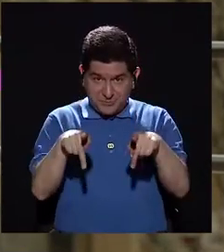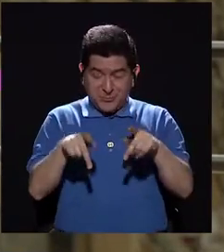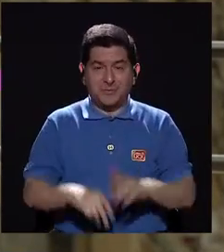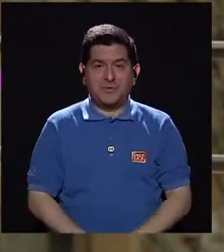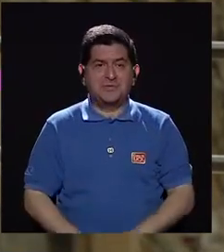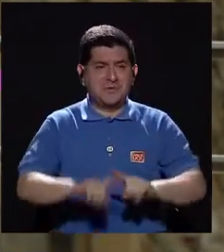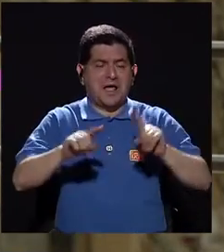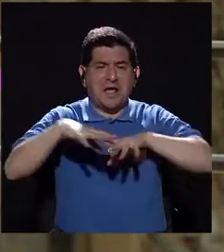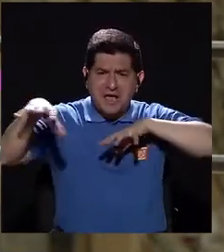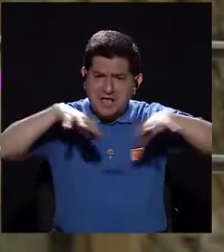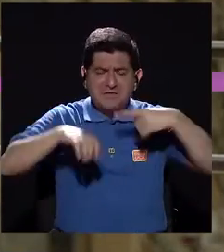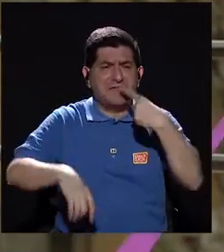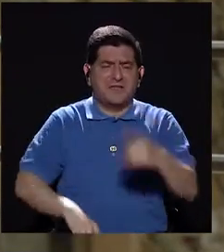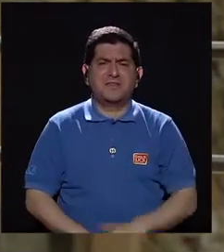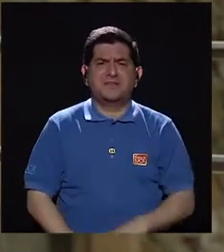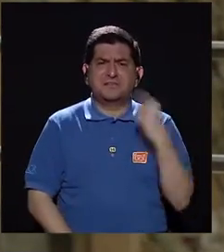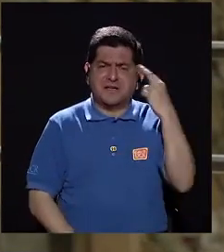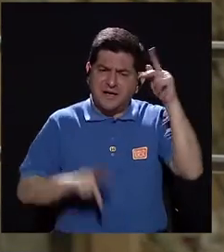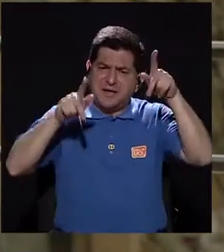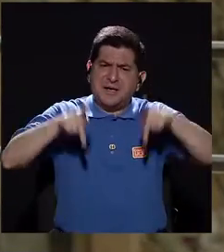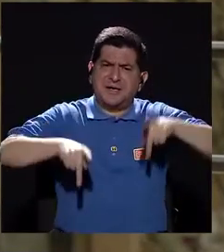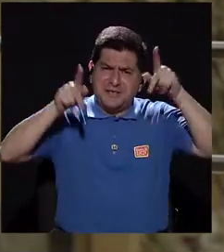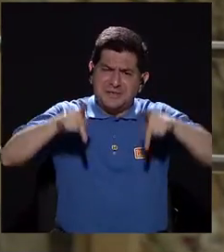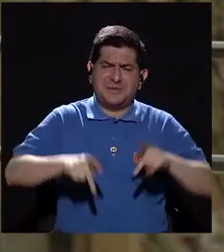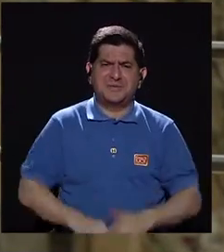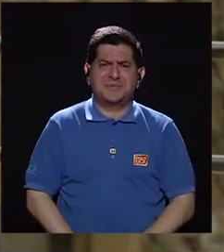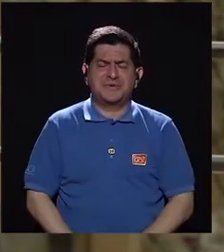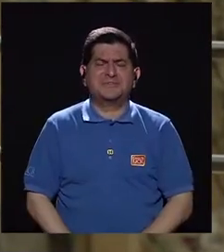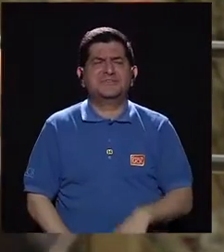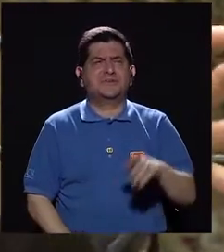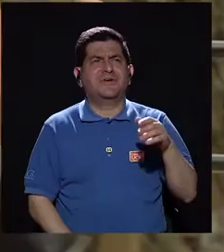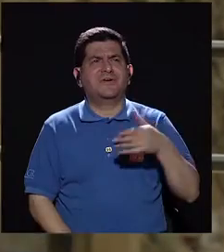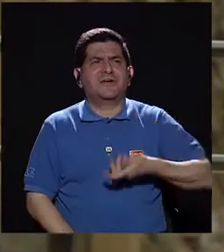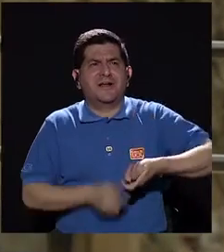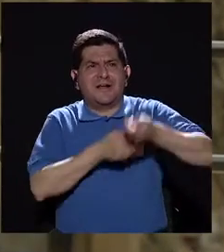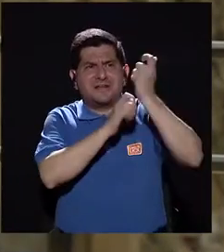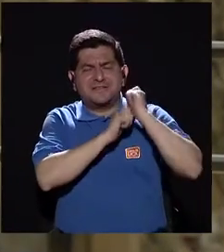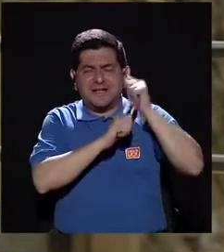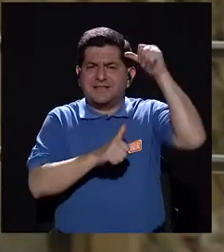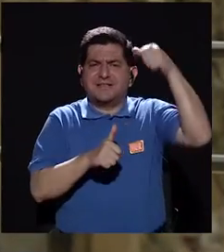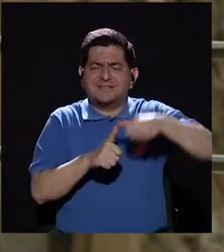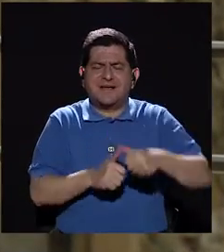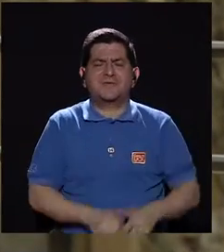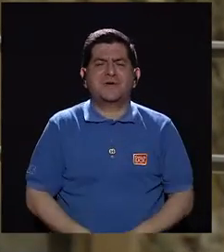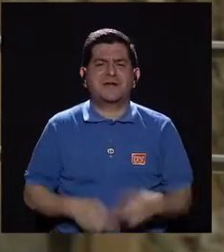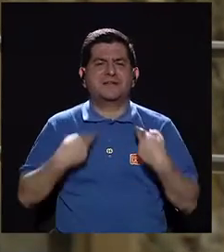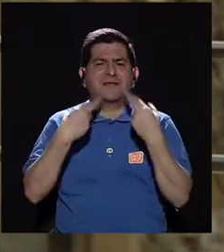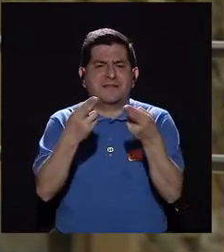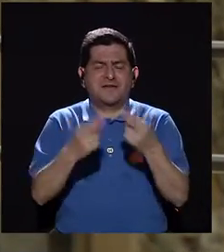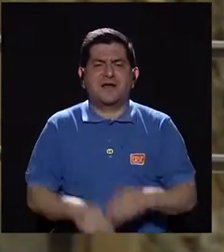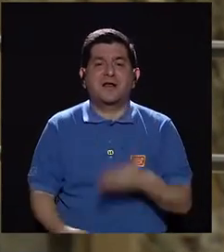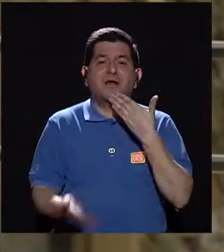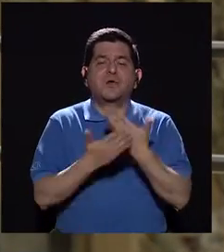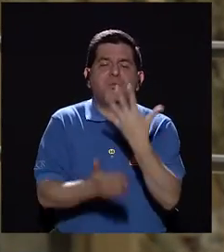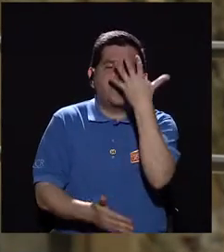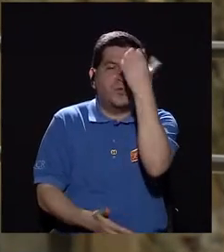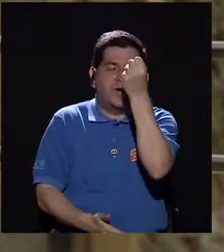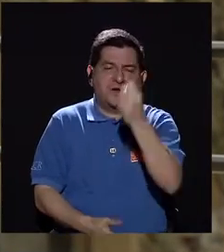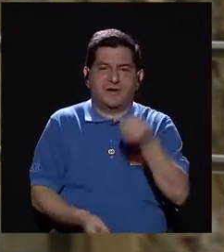gente en varias actividades nos dicen, ah, por eso las personas, por eso santa se acuerda de tantos regalos en la vida, porque tiene buena memoria.